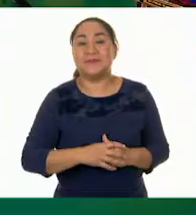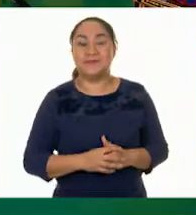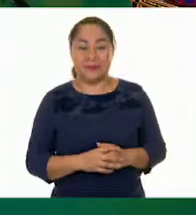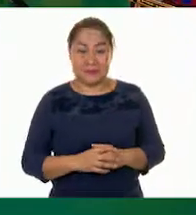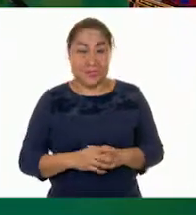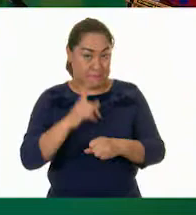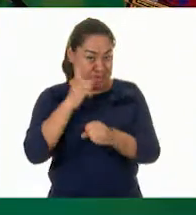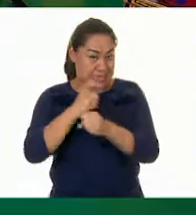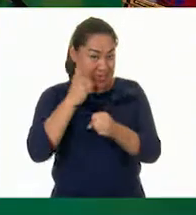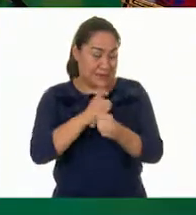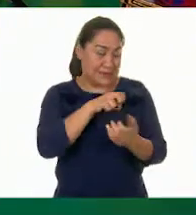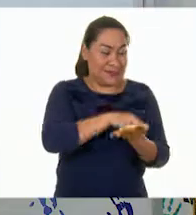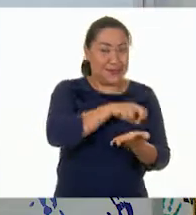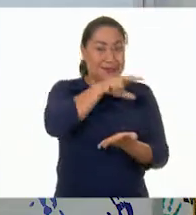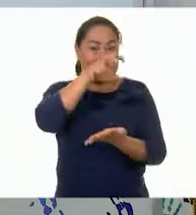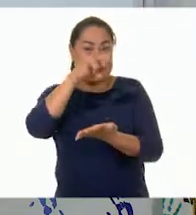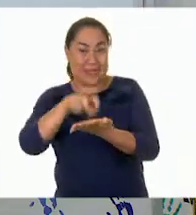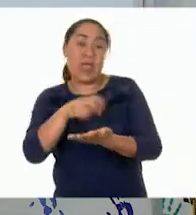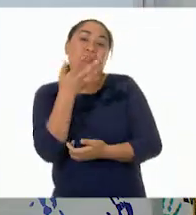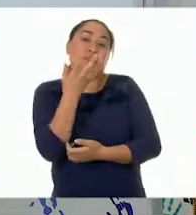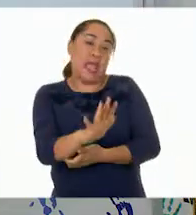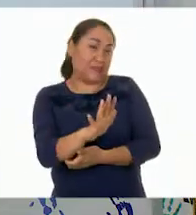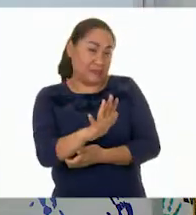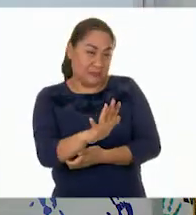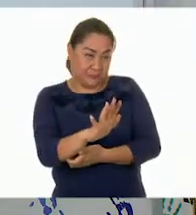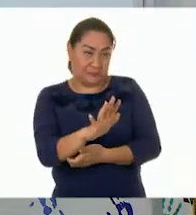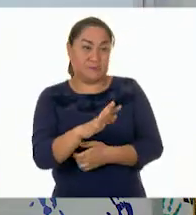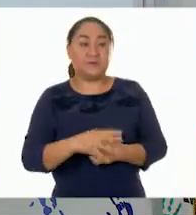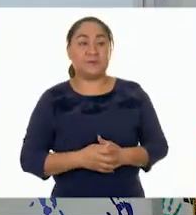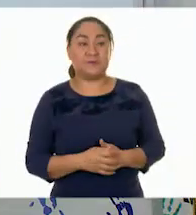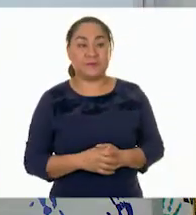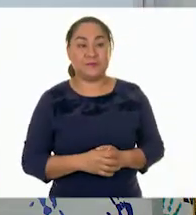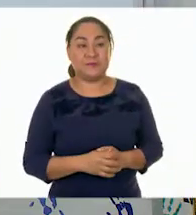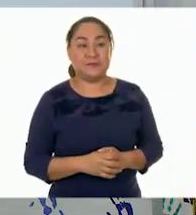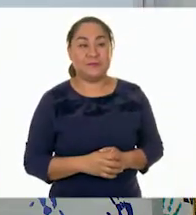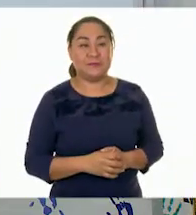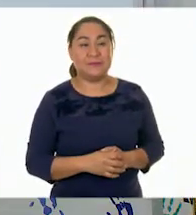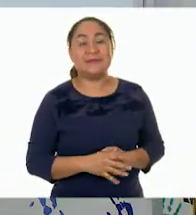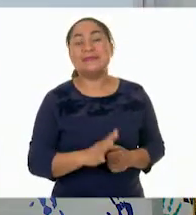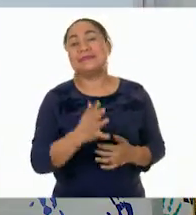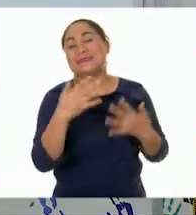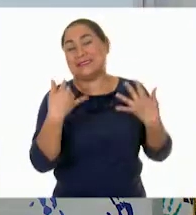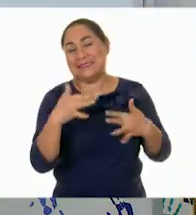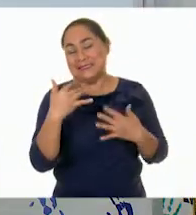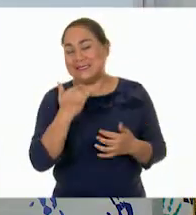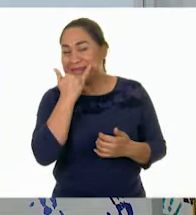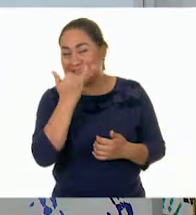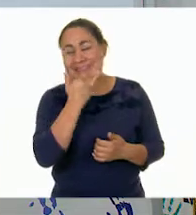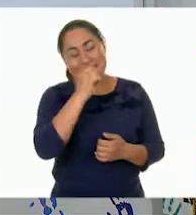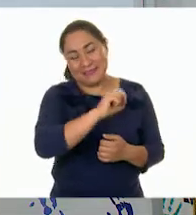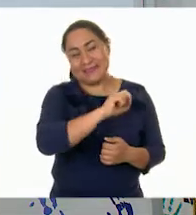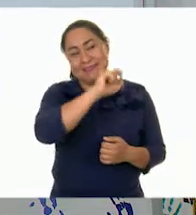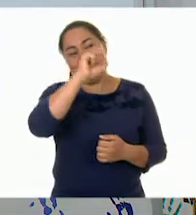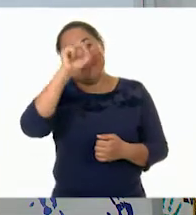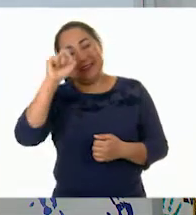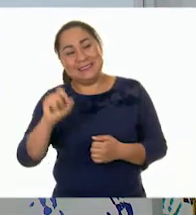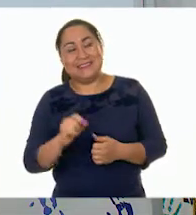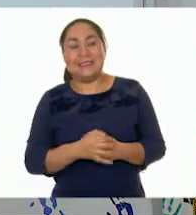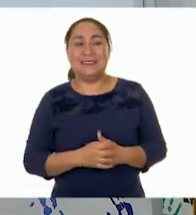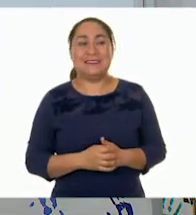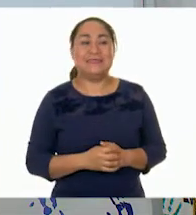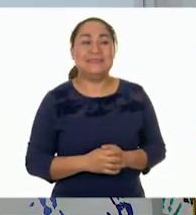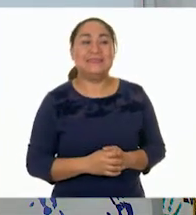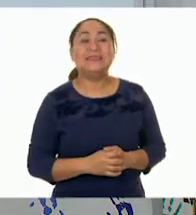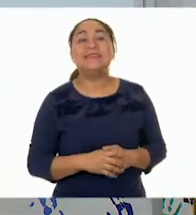ese es el primer salto. Perfecto. El de 10. Ay, me faltó. Ah, Rana Lucía. Sí.